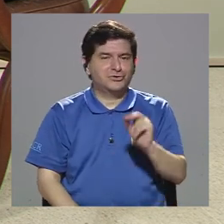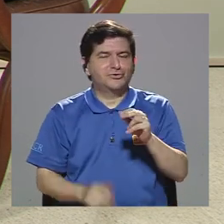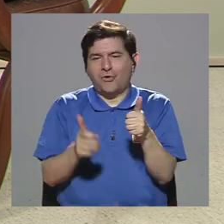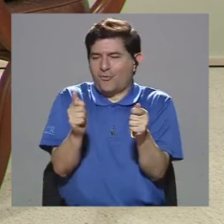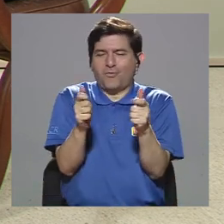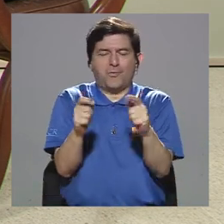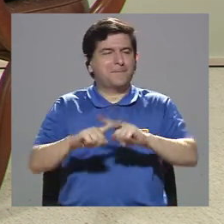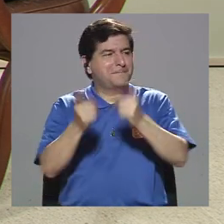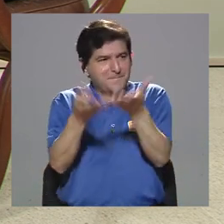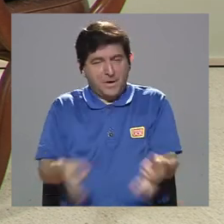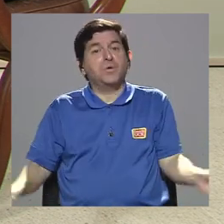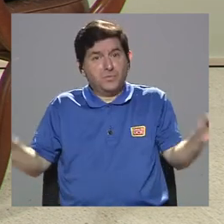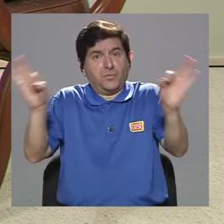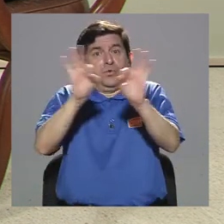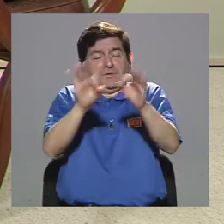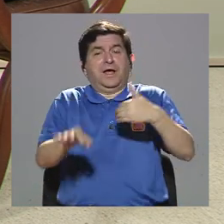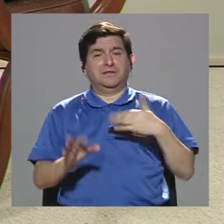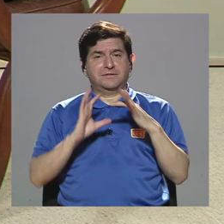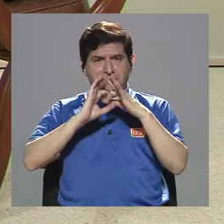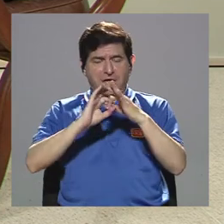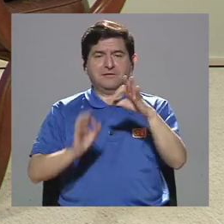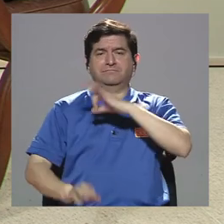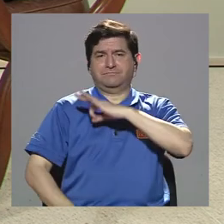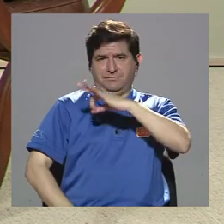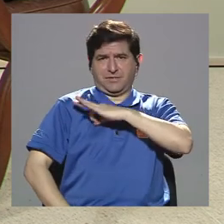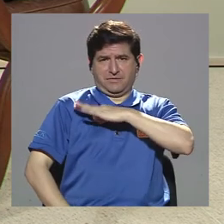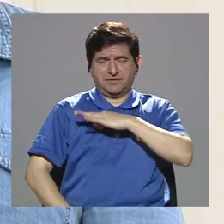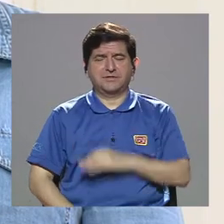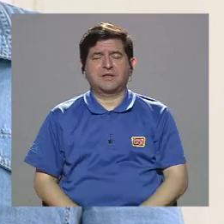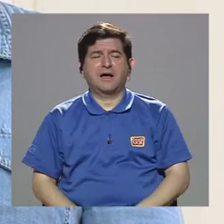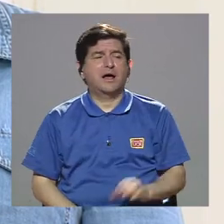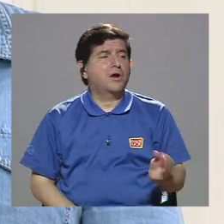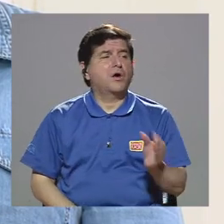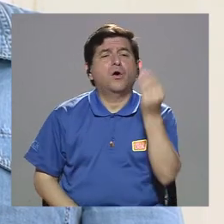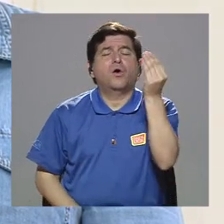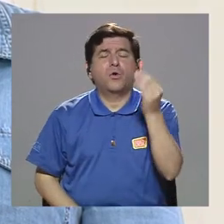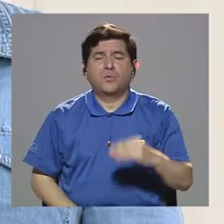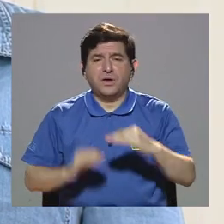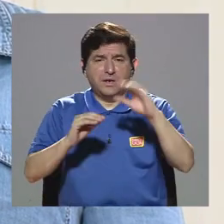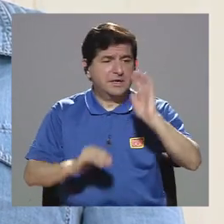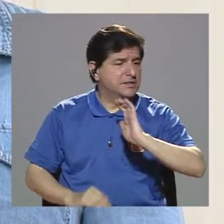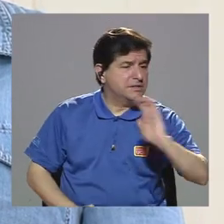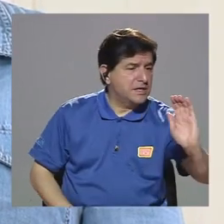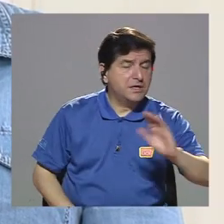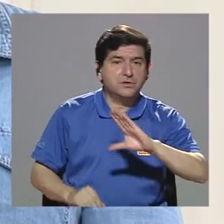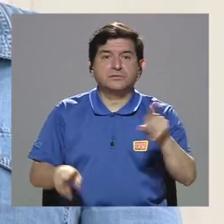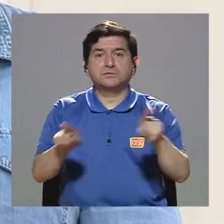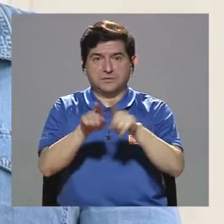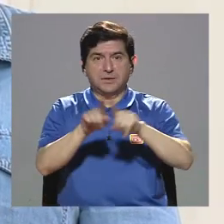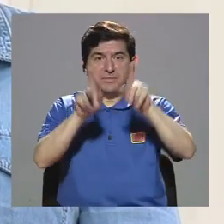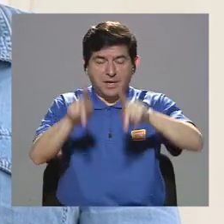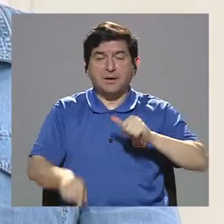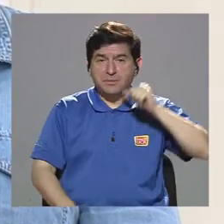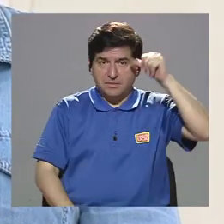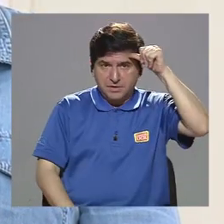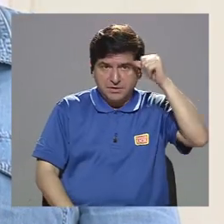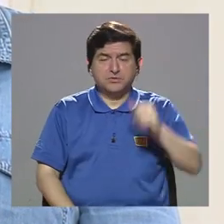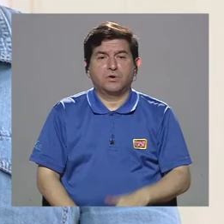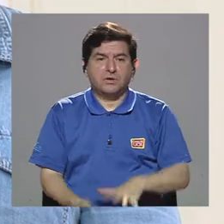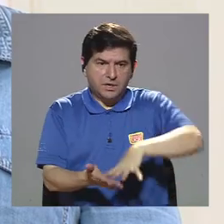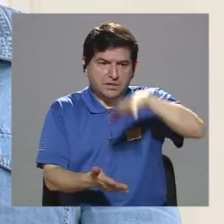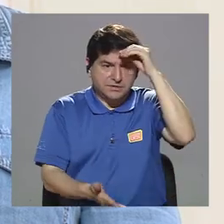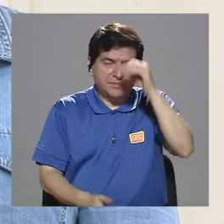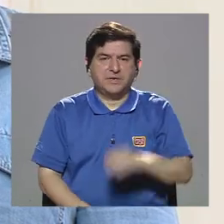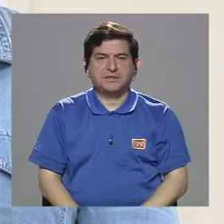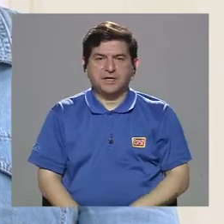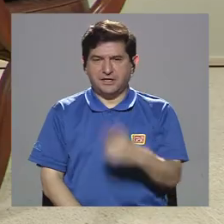pero sí esto es importante porque también tiene que ver con el bienestar de los menores de edad y de paso los mayores también aprendemos un poco más y nos